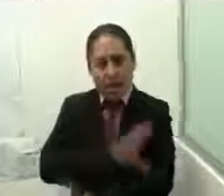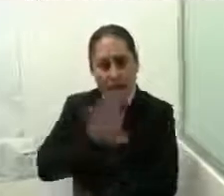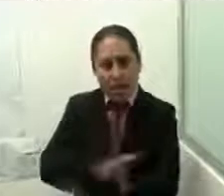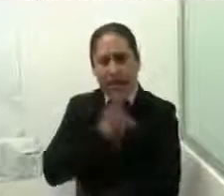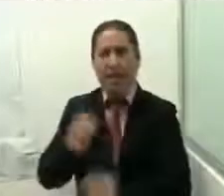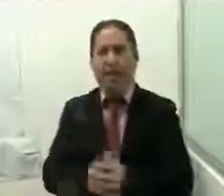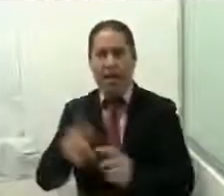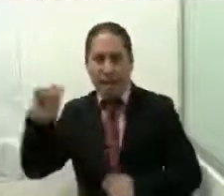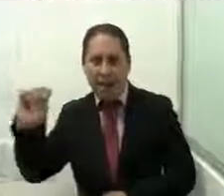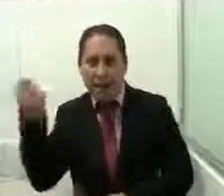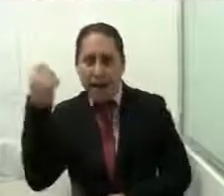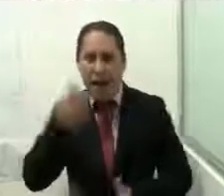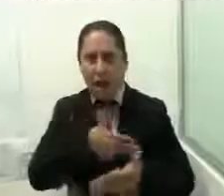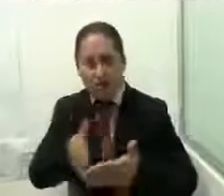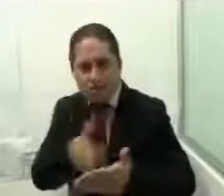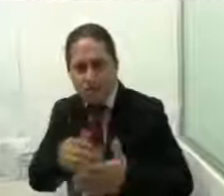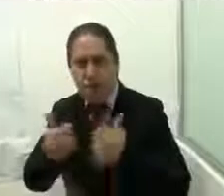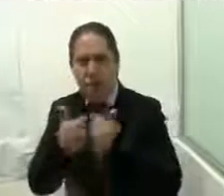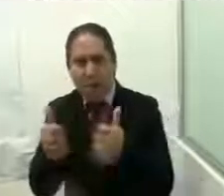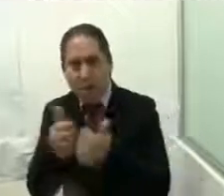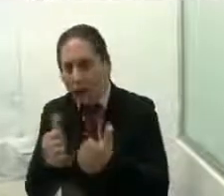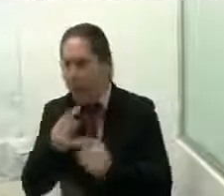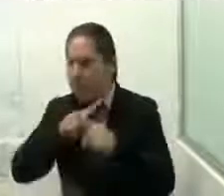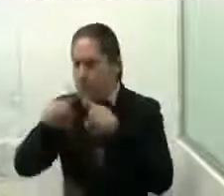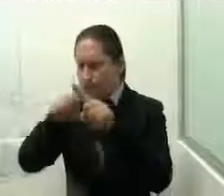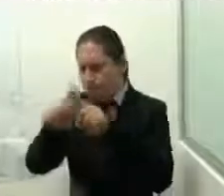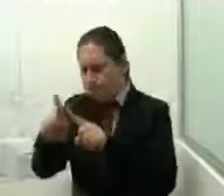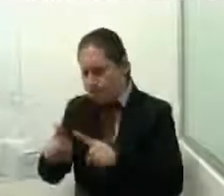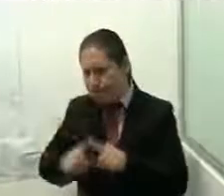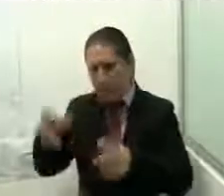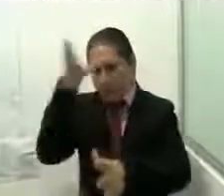tecnología de alimentos y panadería, por mencionar algunos talleres que se imparten.